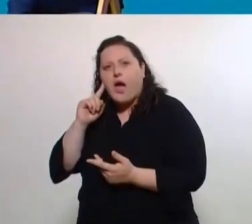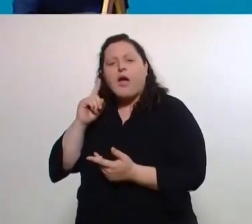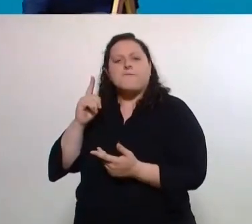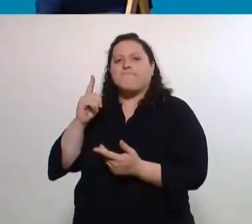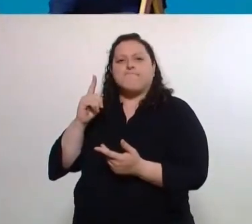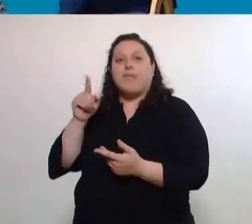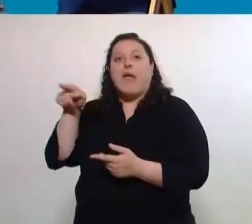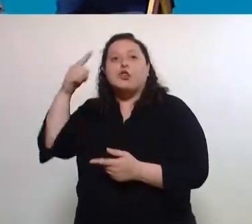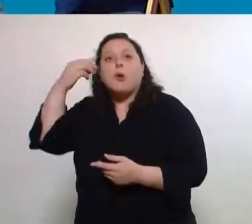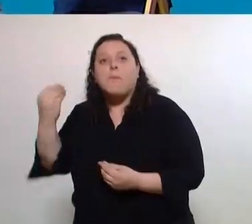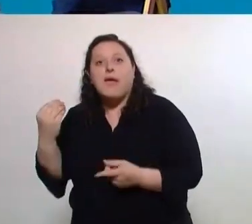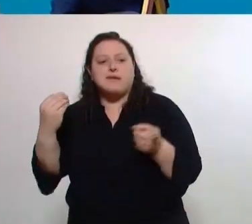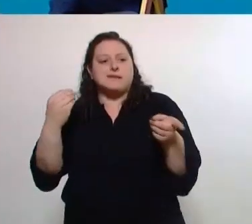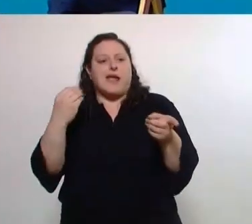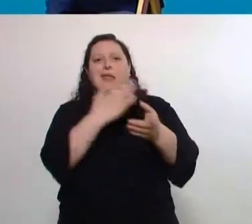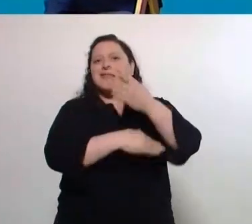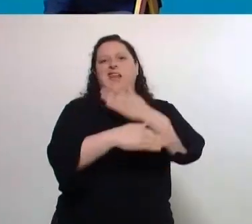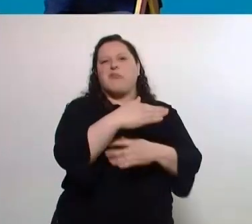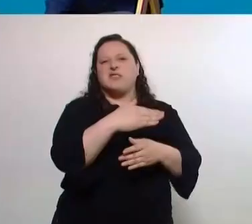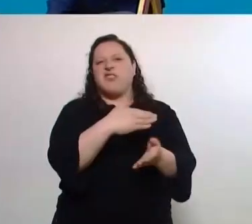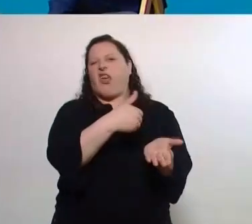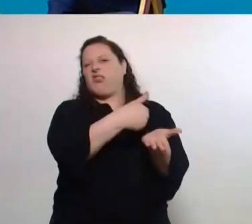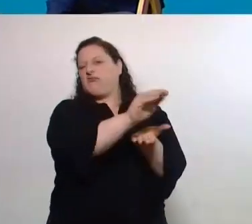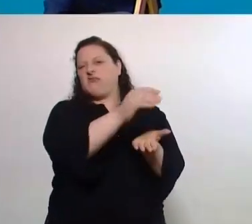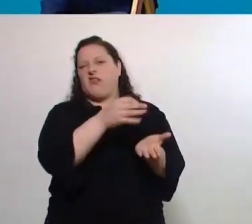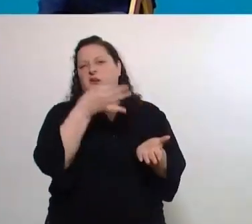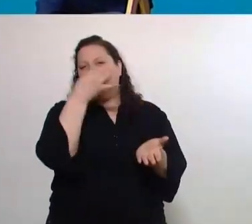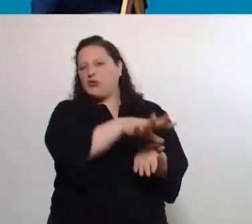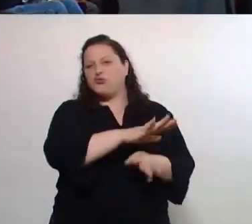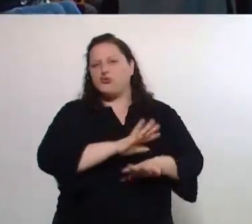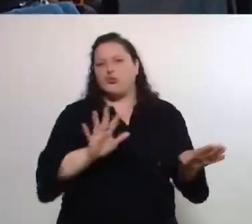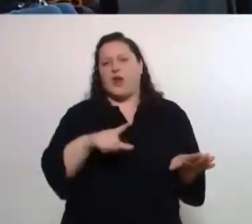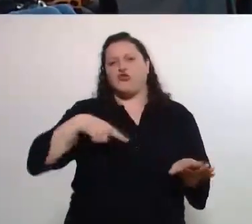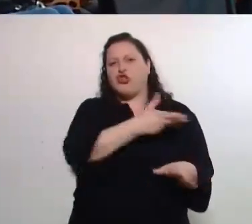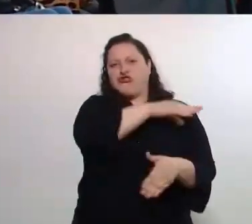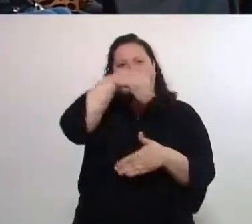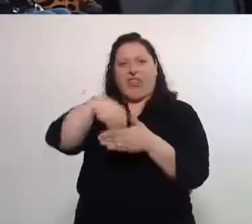son descarte, no tienen lugar en nuestra sociedad.